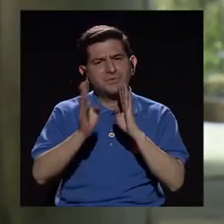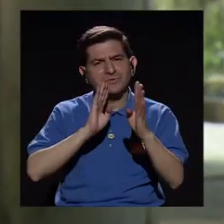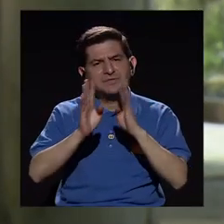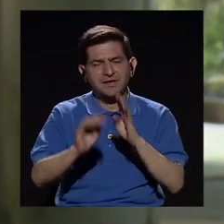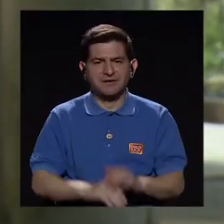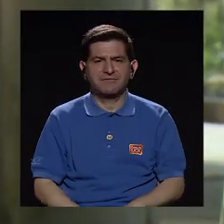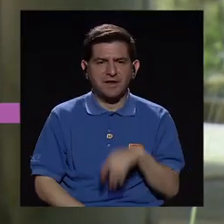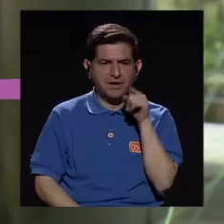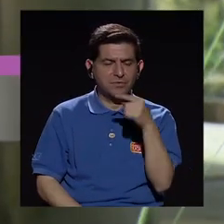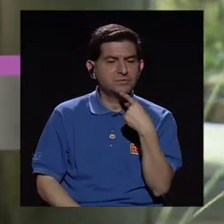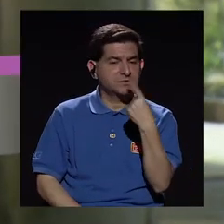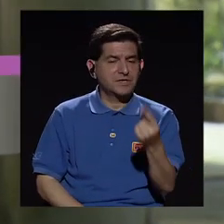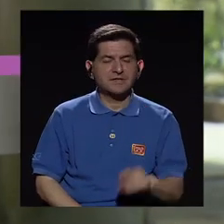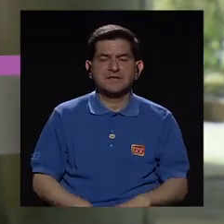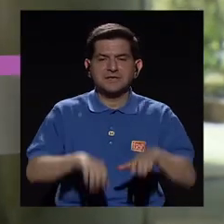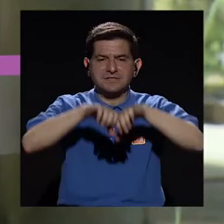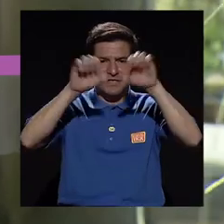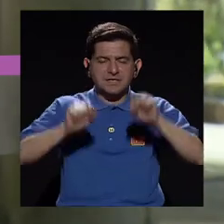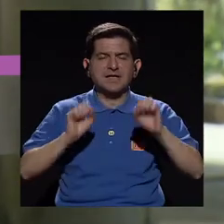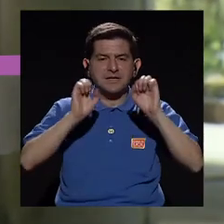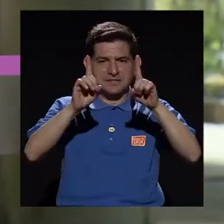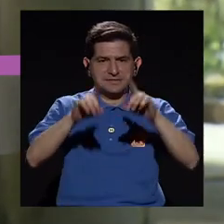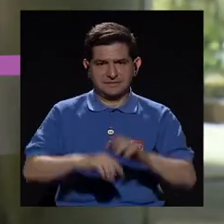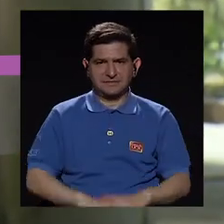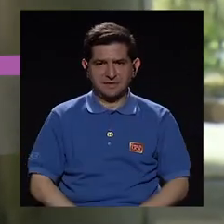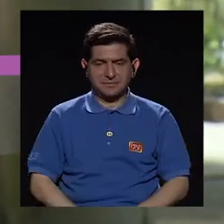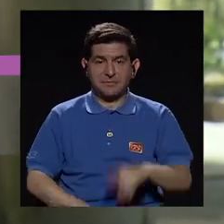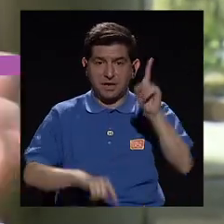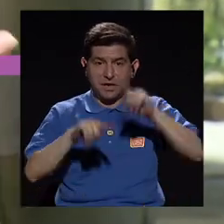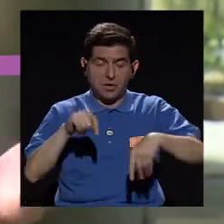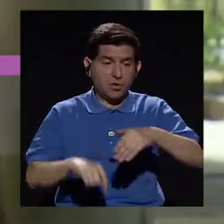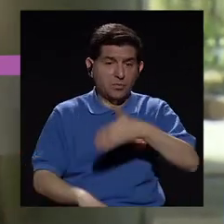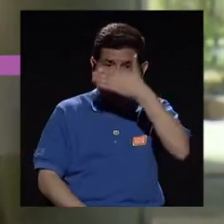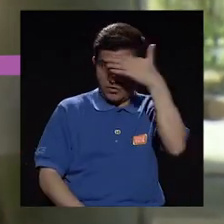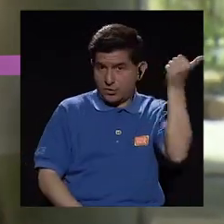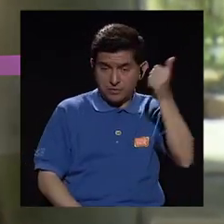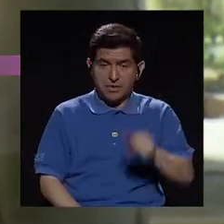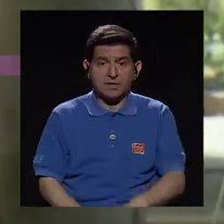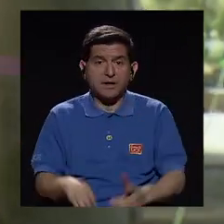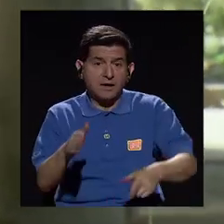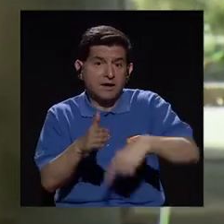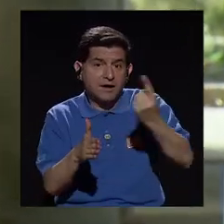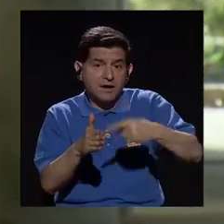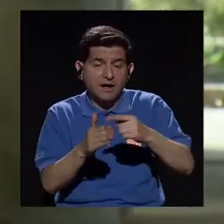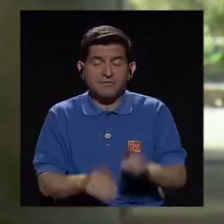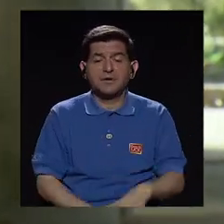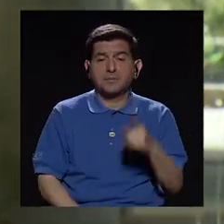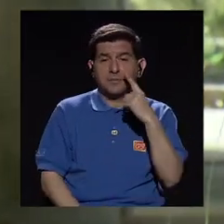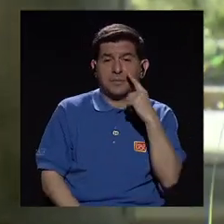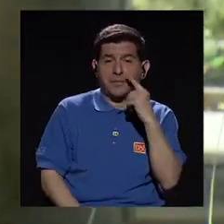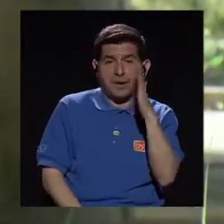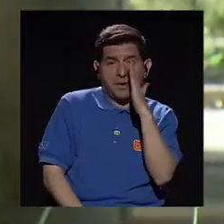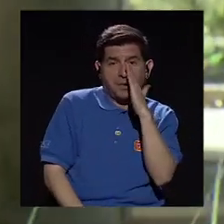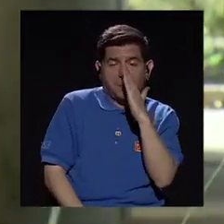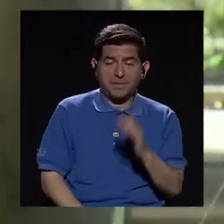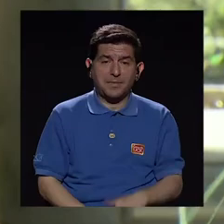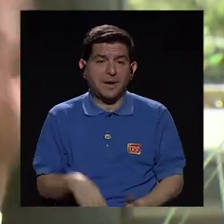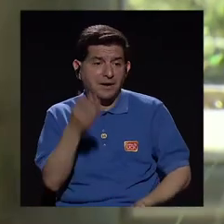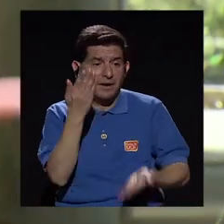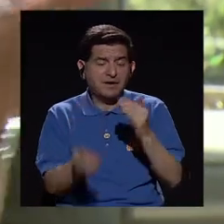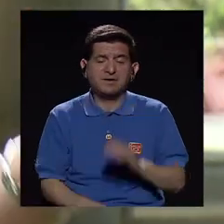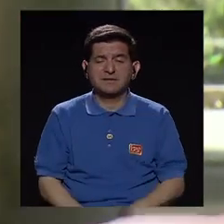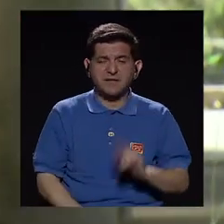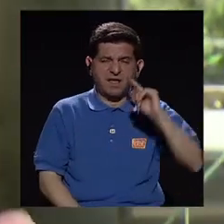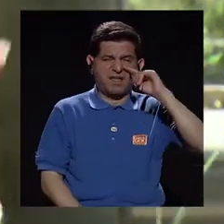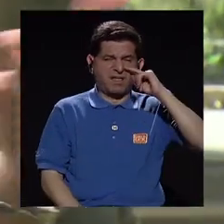hablar también, porque usted ha señalado, del sistema educativo, ¿verdad, don Carlos? Y no podemos dejarlo de lado. Muchas veces ese papá y mamá, pues tal vez